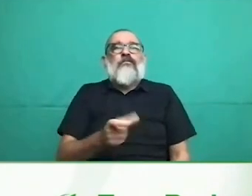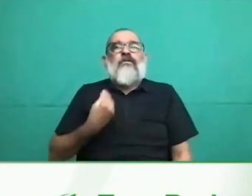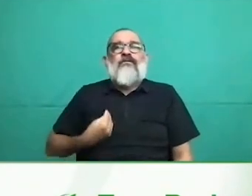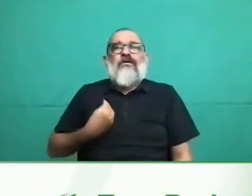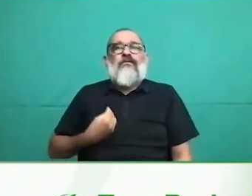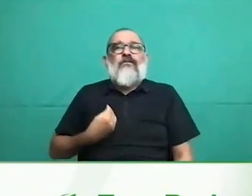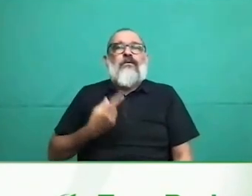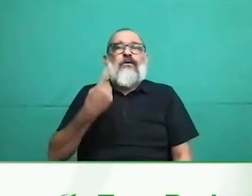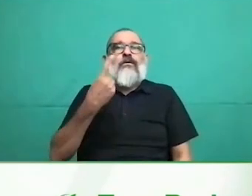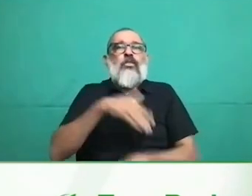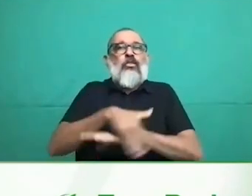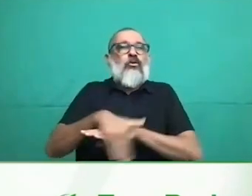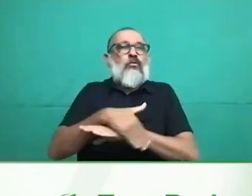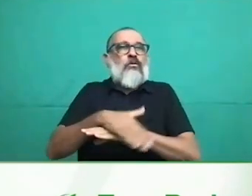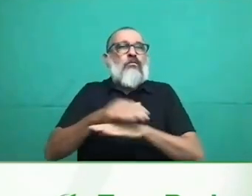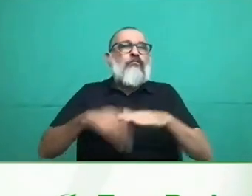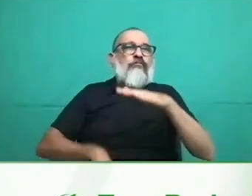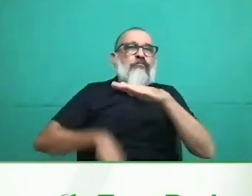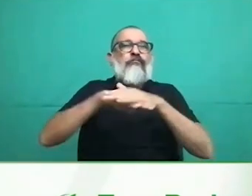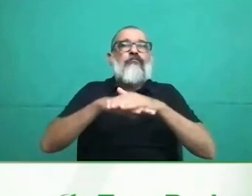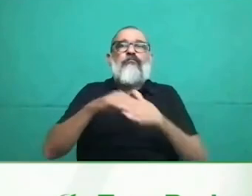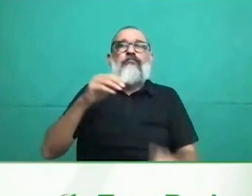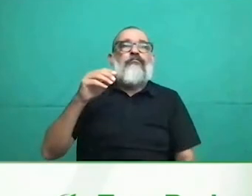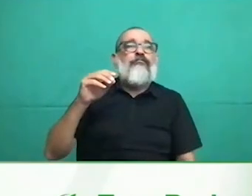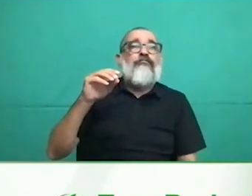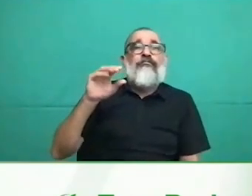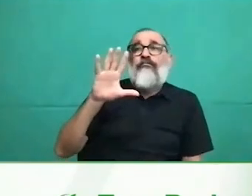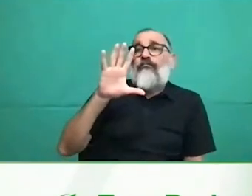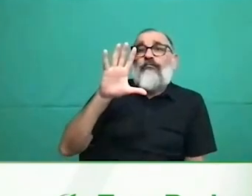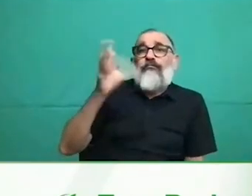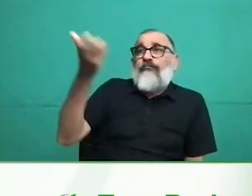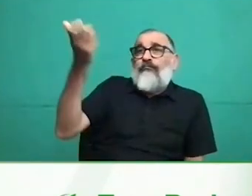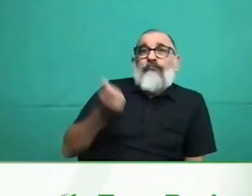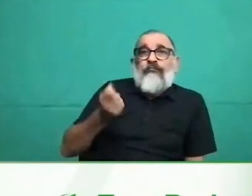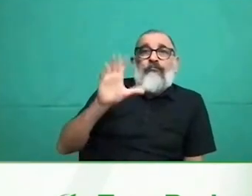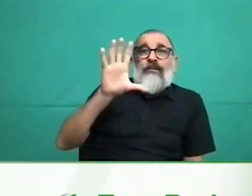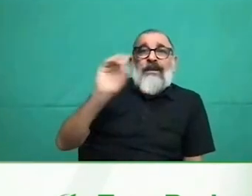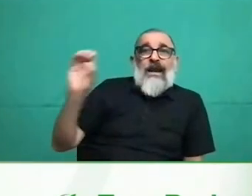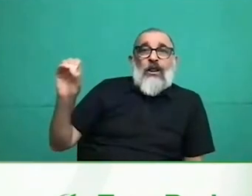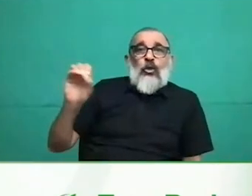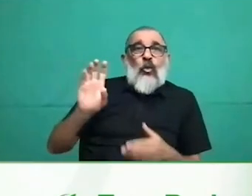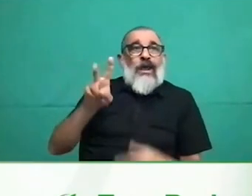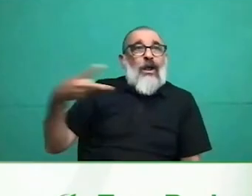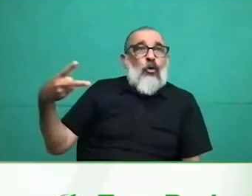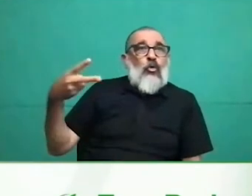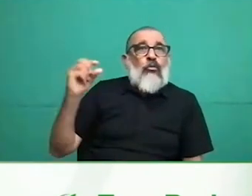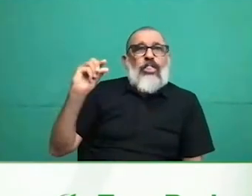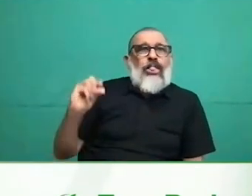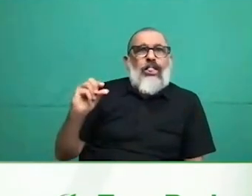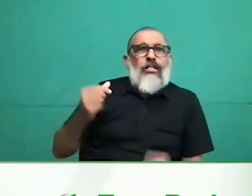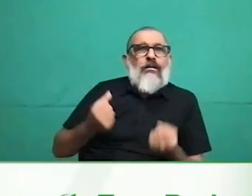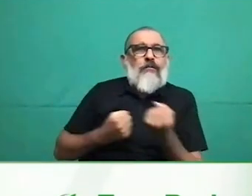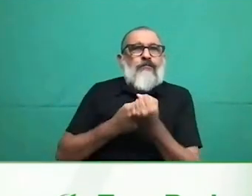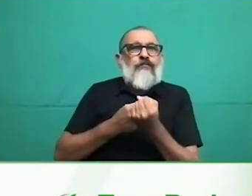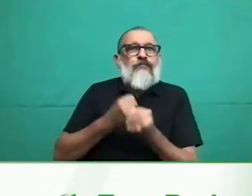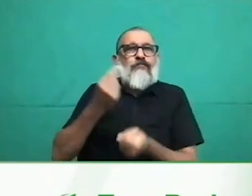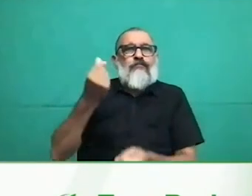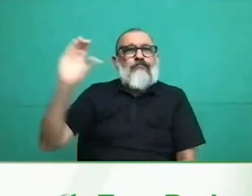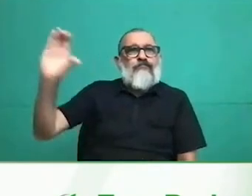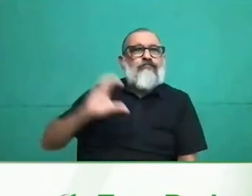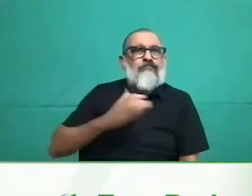nuestro reto. Me dicen que ya he hablado demasiado, en cualquier caso, decir que estamos muy contentos de